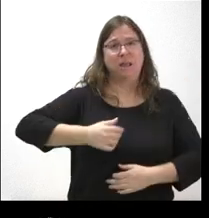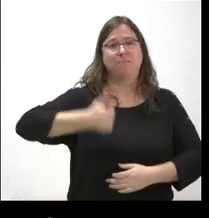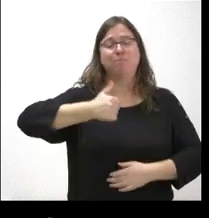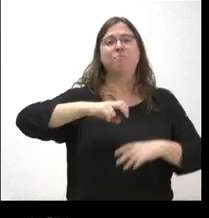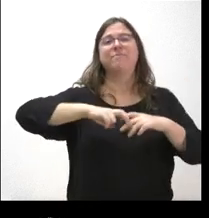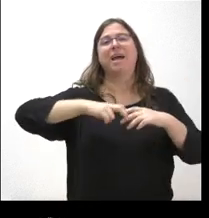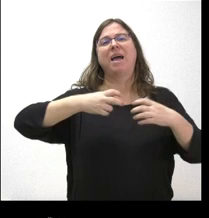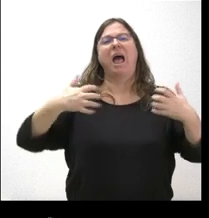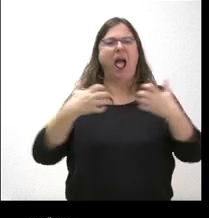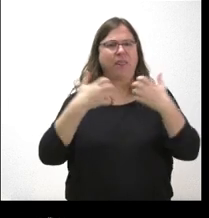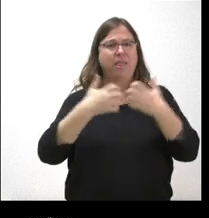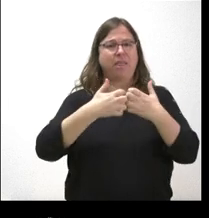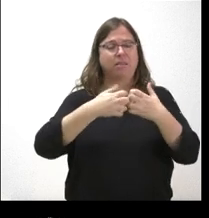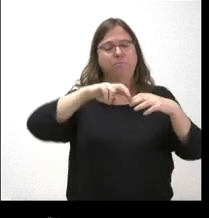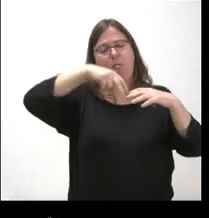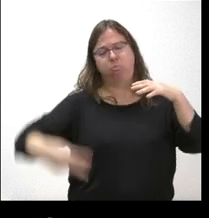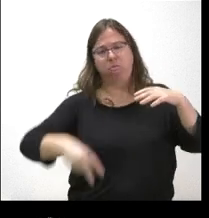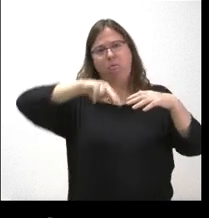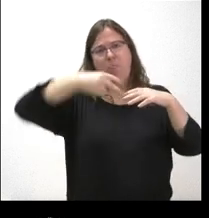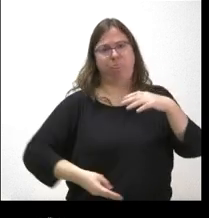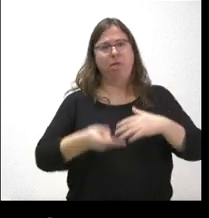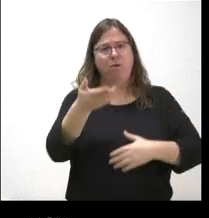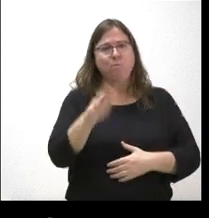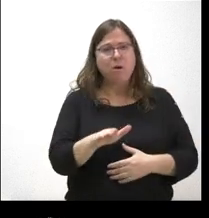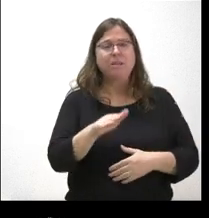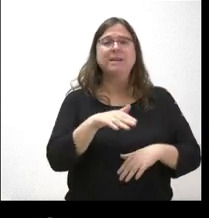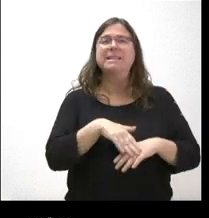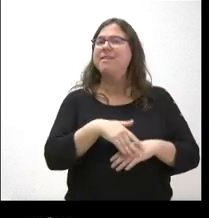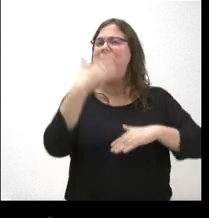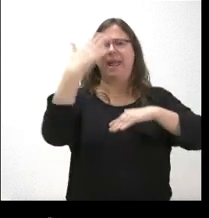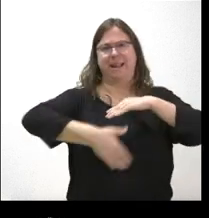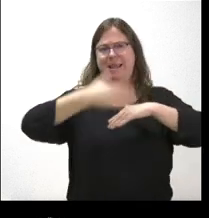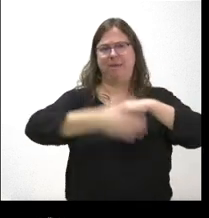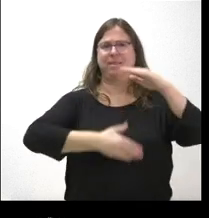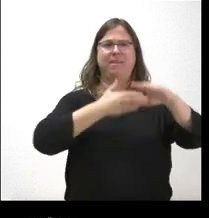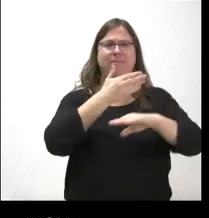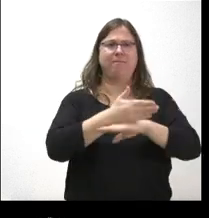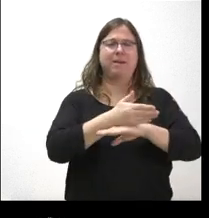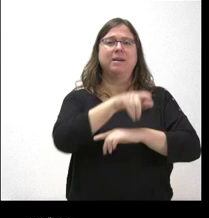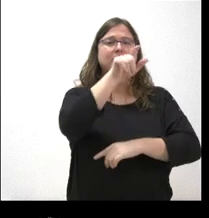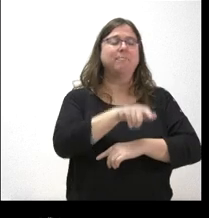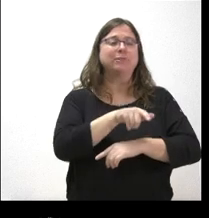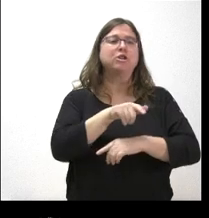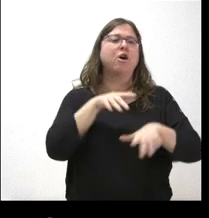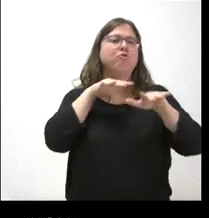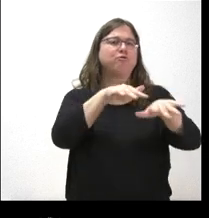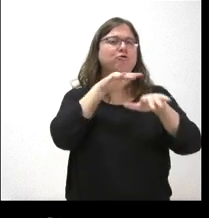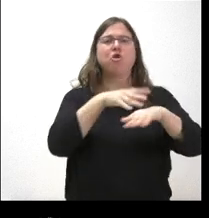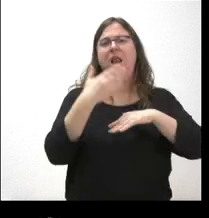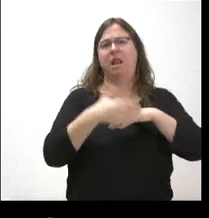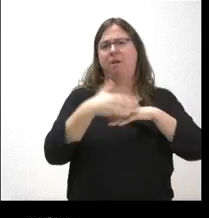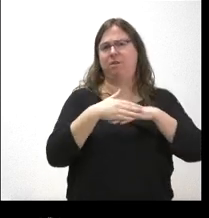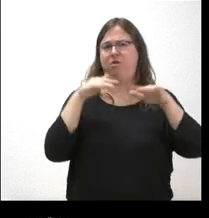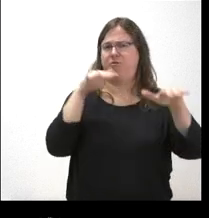muchos de ellos mortales de restringir tanto a través de cupos el número de visitantes en época de mucha